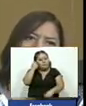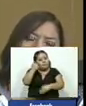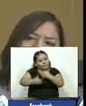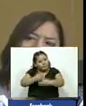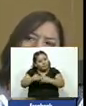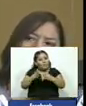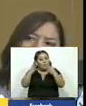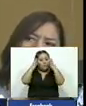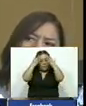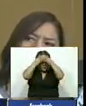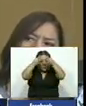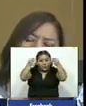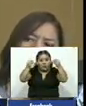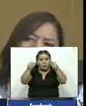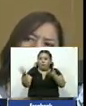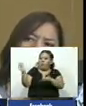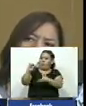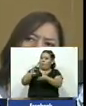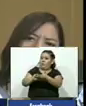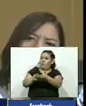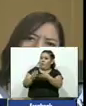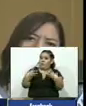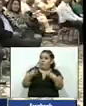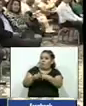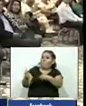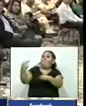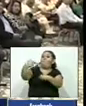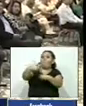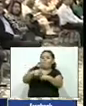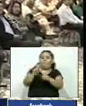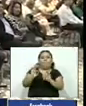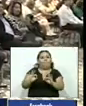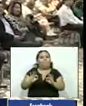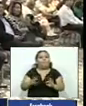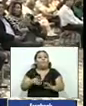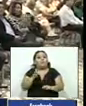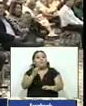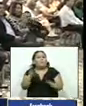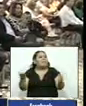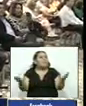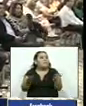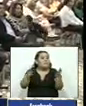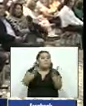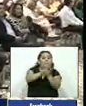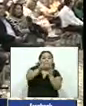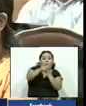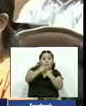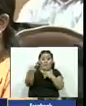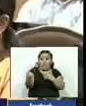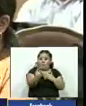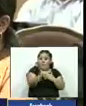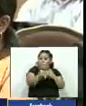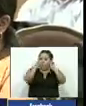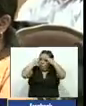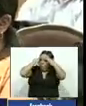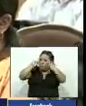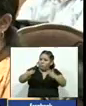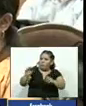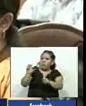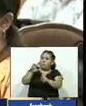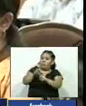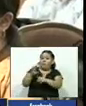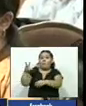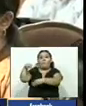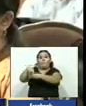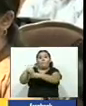tratar de regresar a la sociedad de una manera más positiva para la ejecución de este programa de atención a víctimas de la violencia el Banco